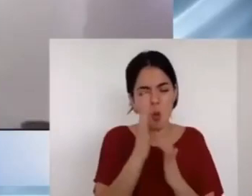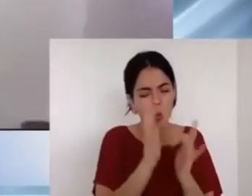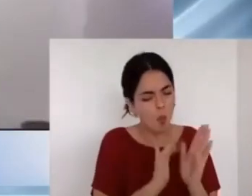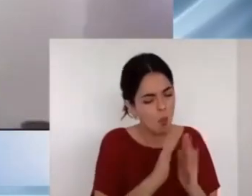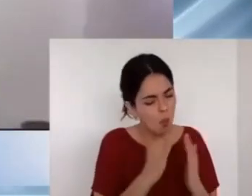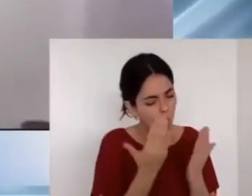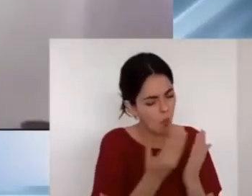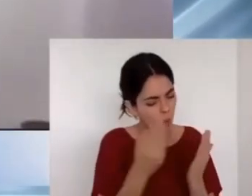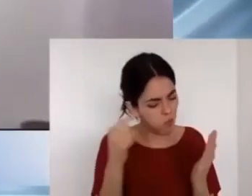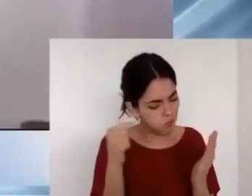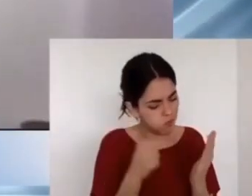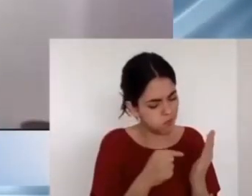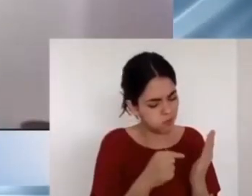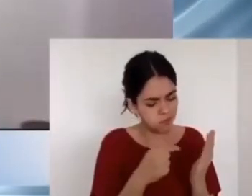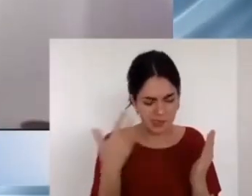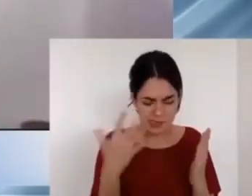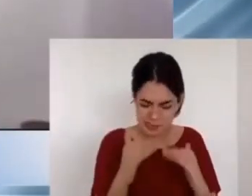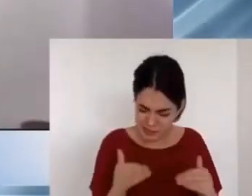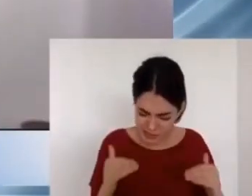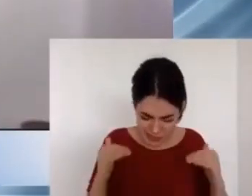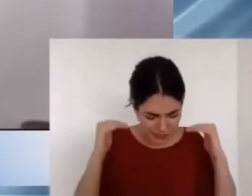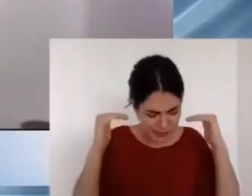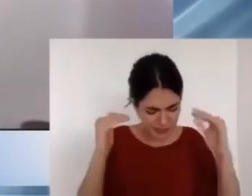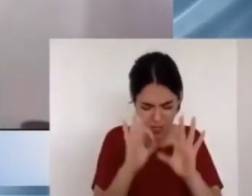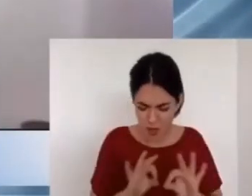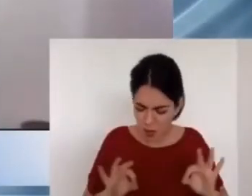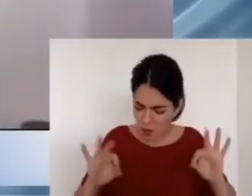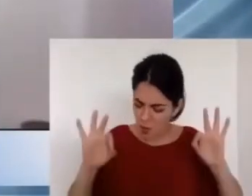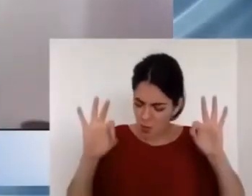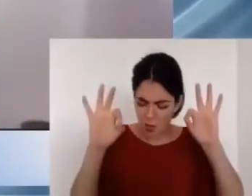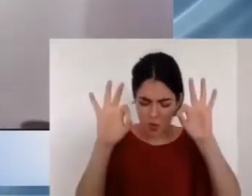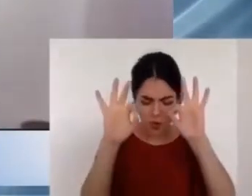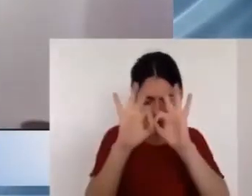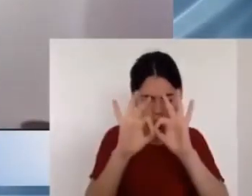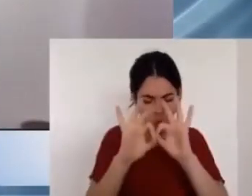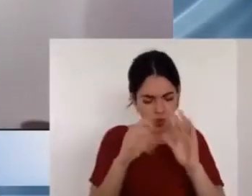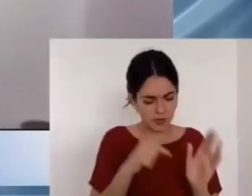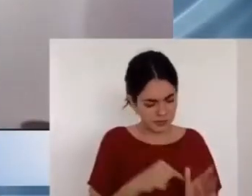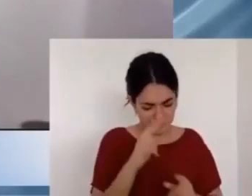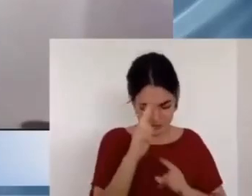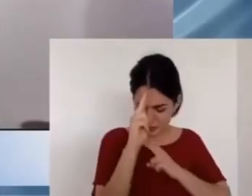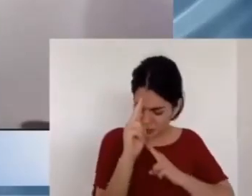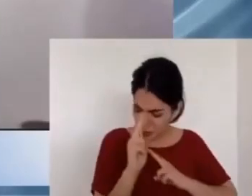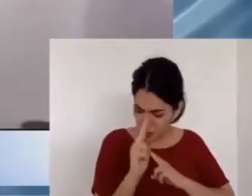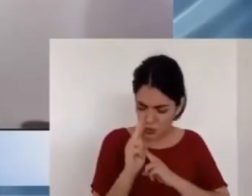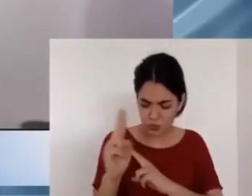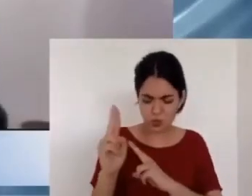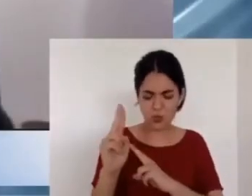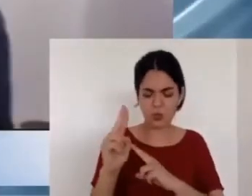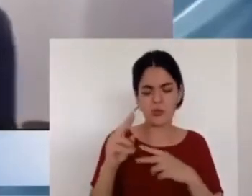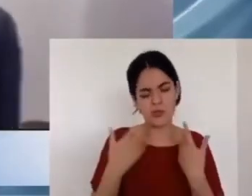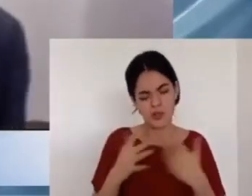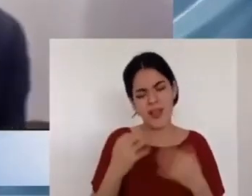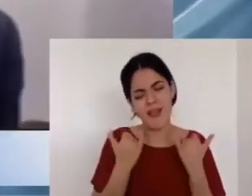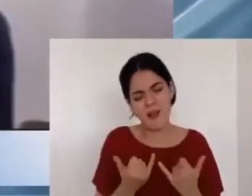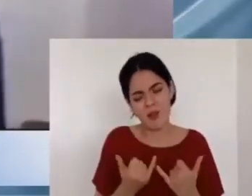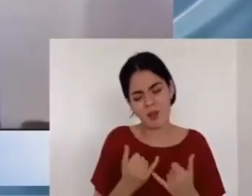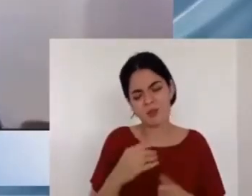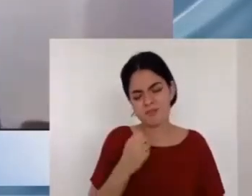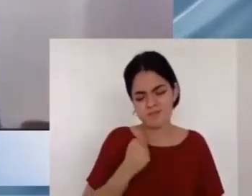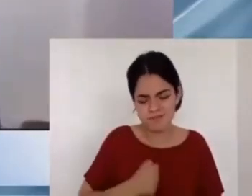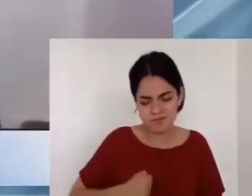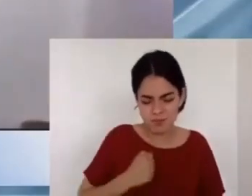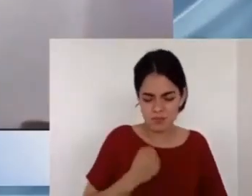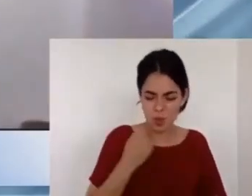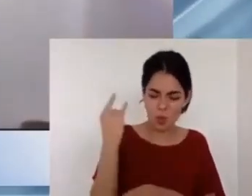esta no sea palabra de hombre, sino palabra tuya, palabra de Dios. Y te damos gracias